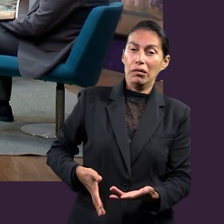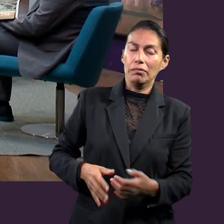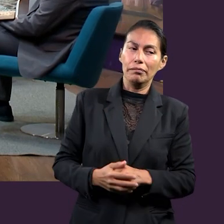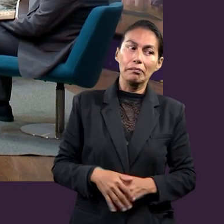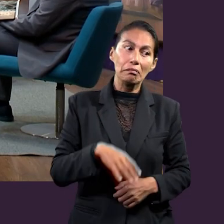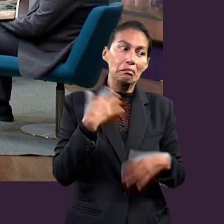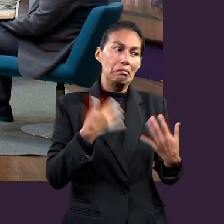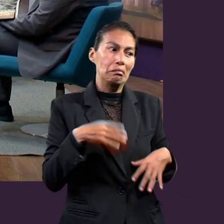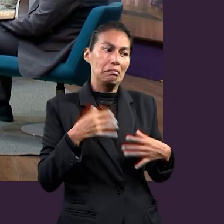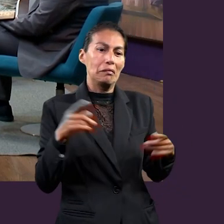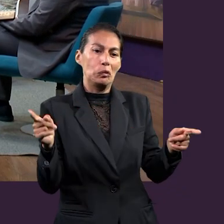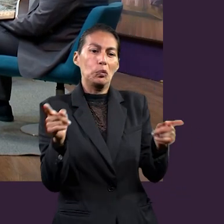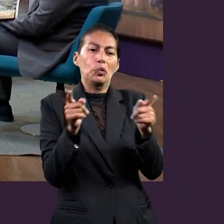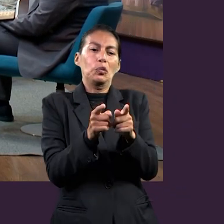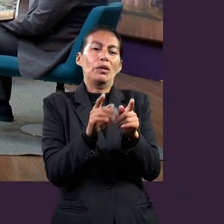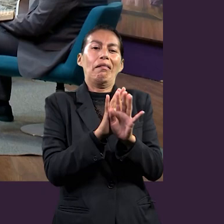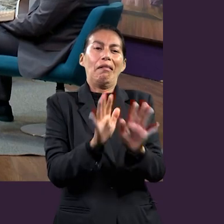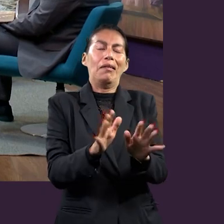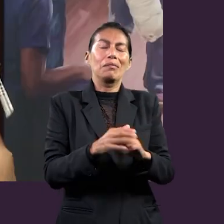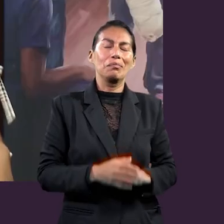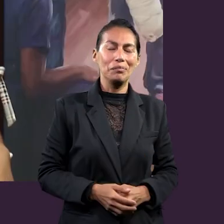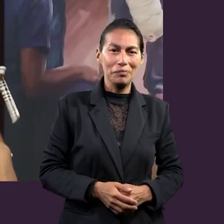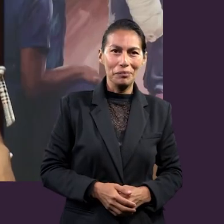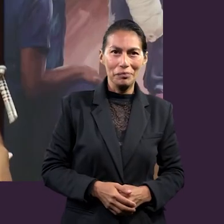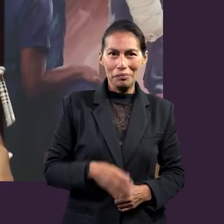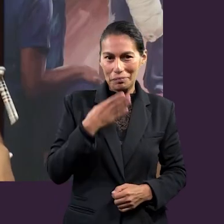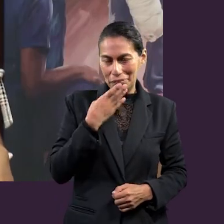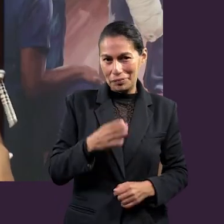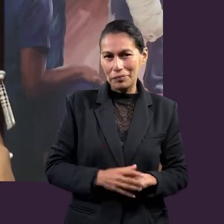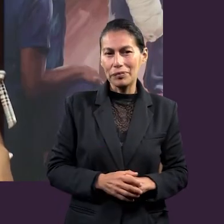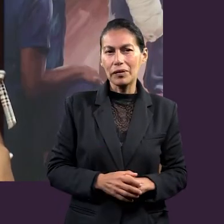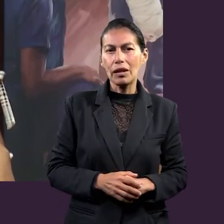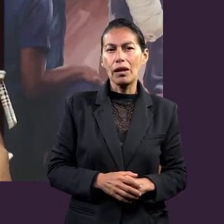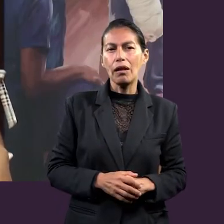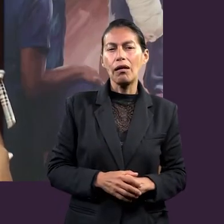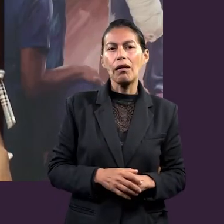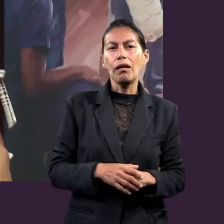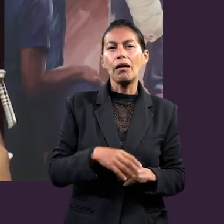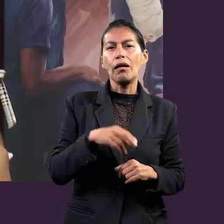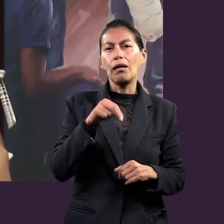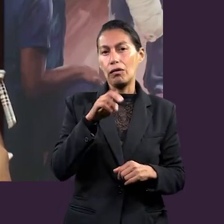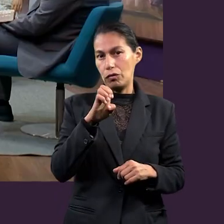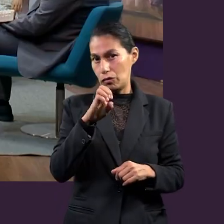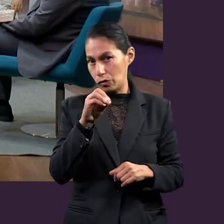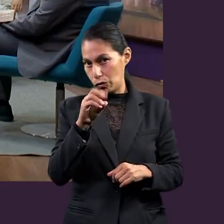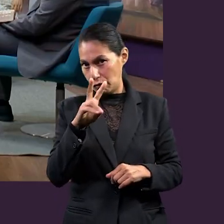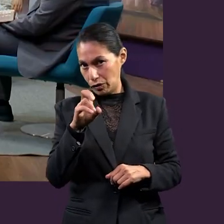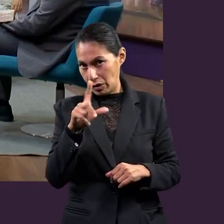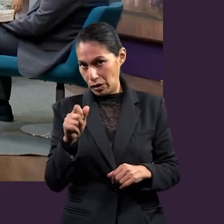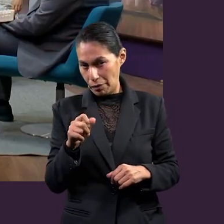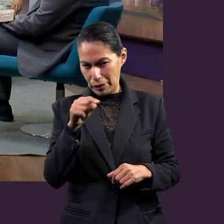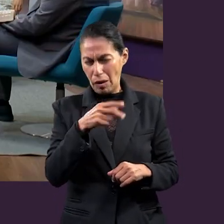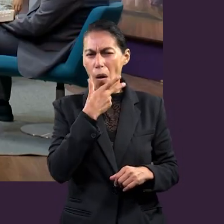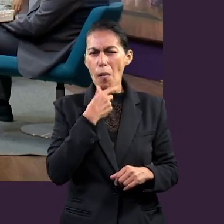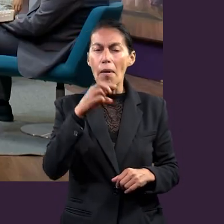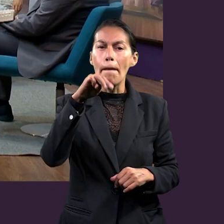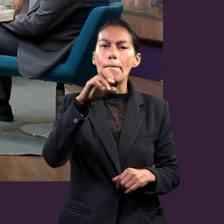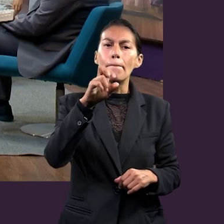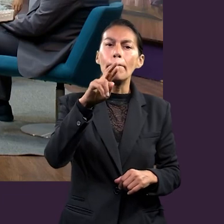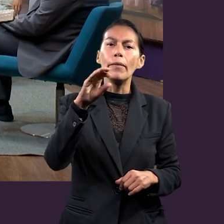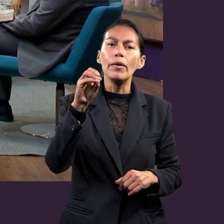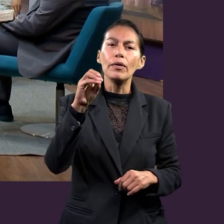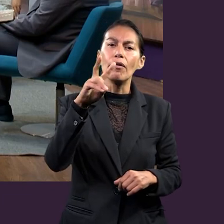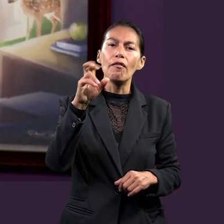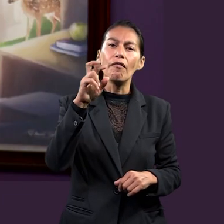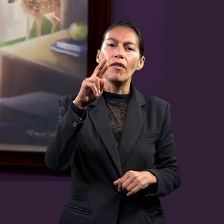Creo que ya David resumió todo lo que teníamos que decir. Muy bien. Hay una novela de Mario Vargas, donde